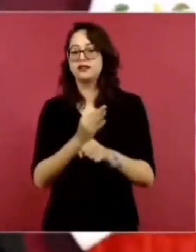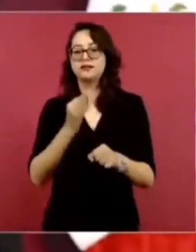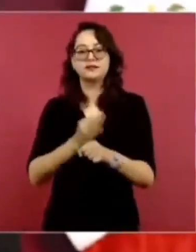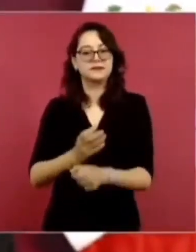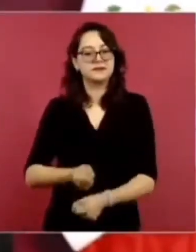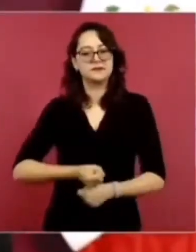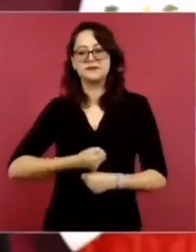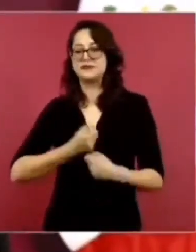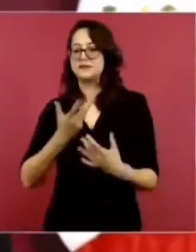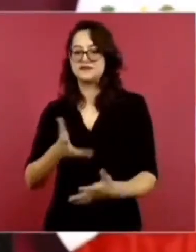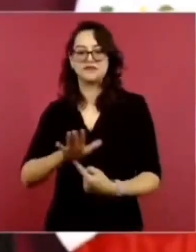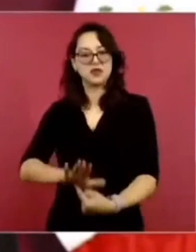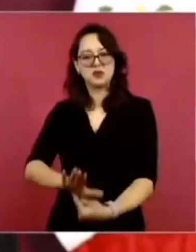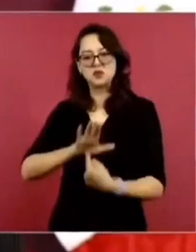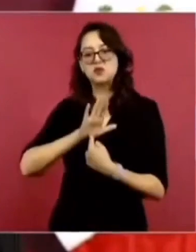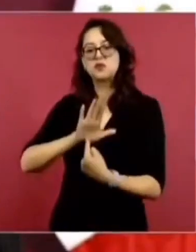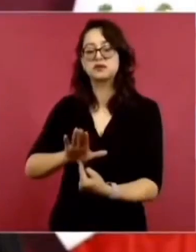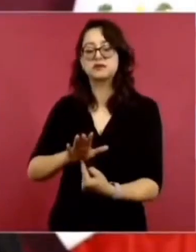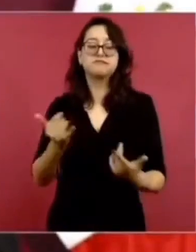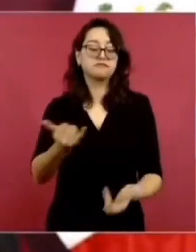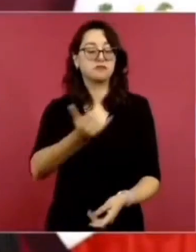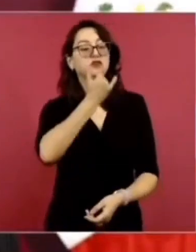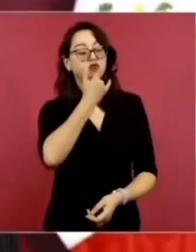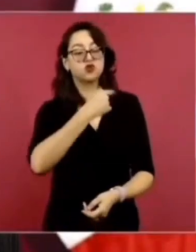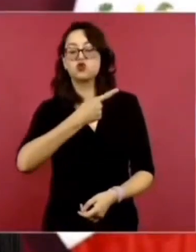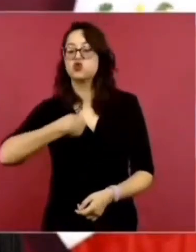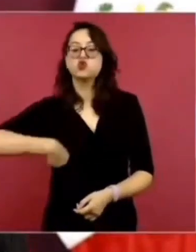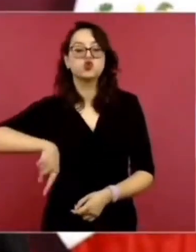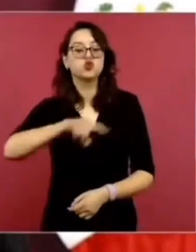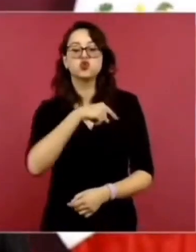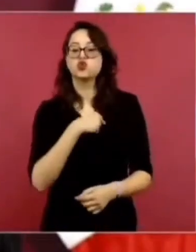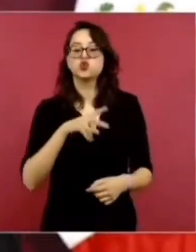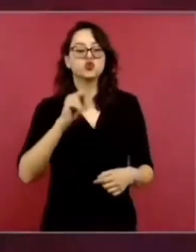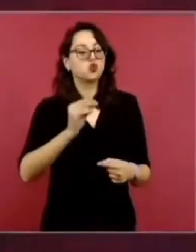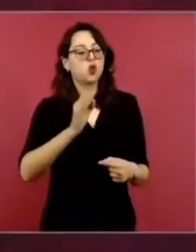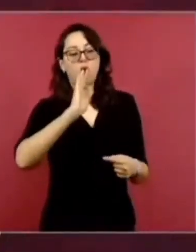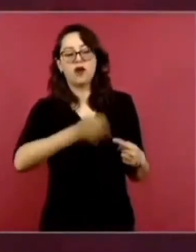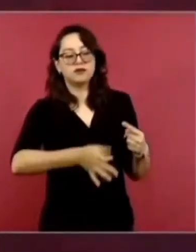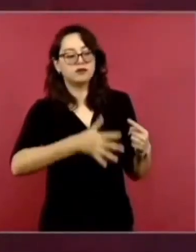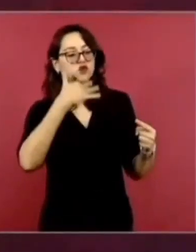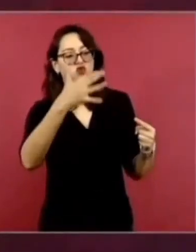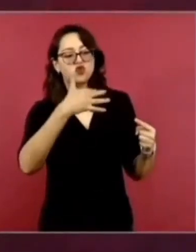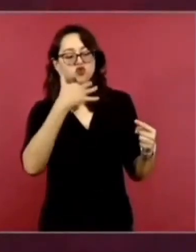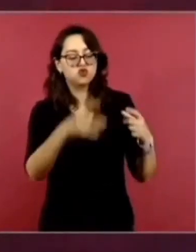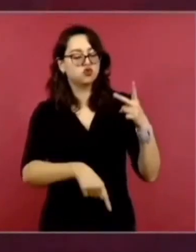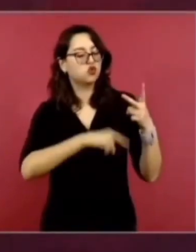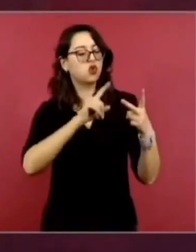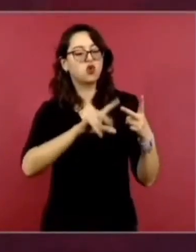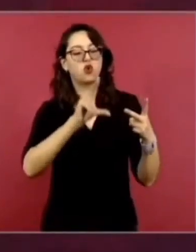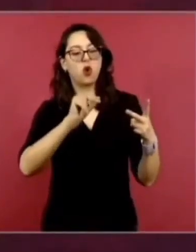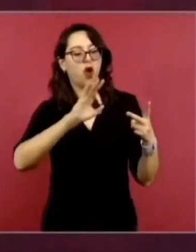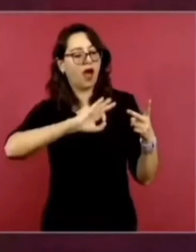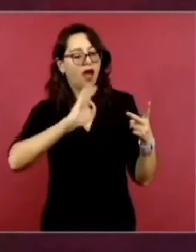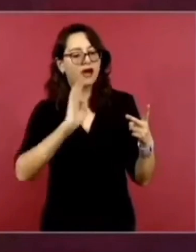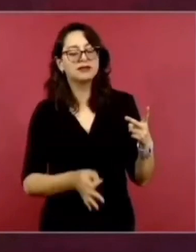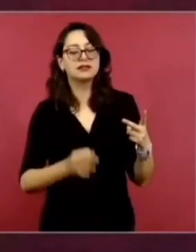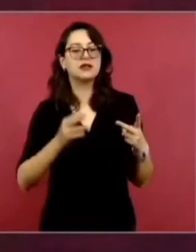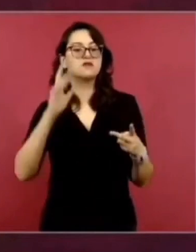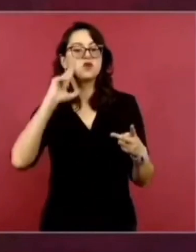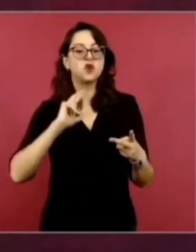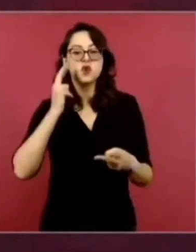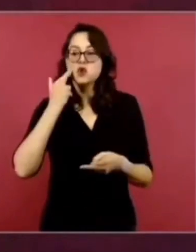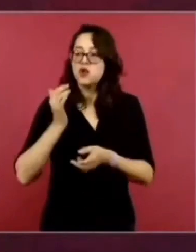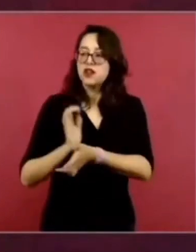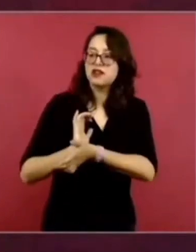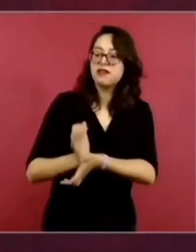contra de la corrupción y estamos en contra del clasismo y estamos en contra del racismo. Pero ahora el INE